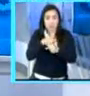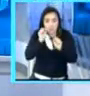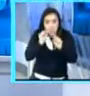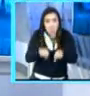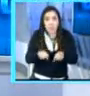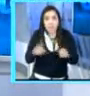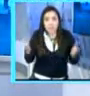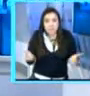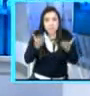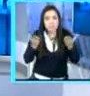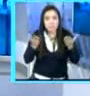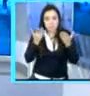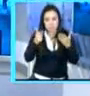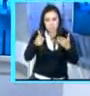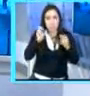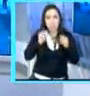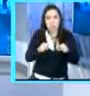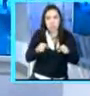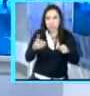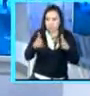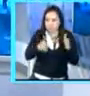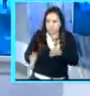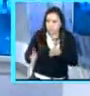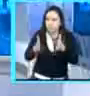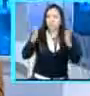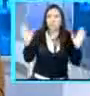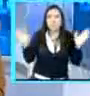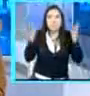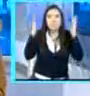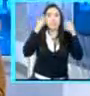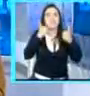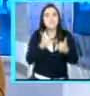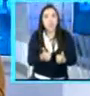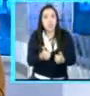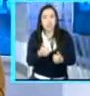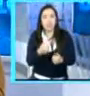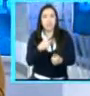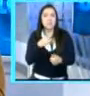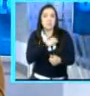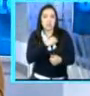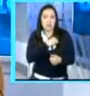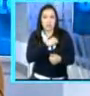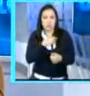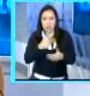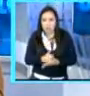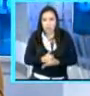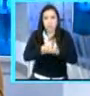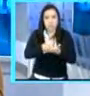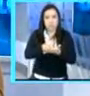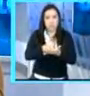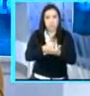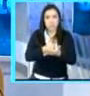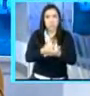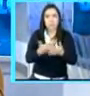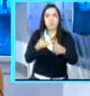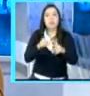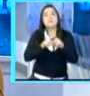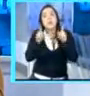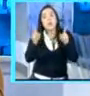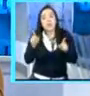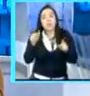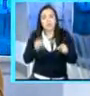más próspero dentro de cuatro años. Pero, ¿cuáles son las condiciones? Las condiciones son muy simples. La primera